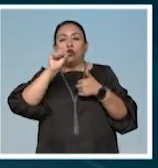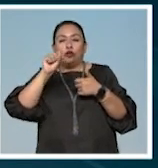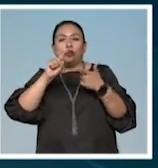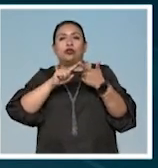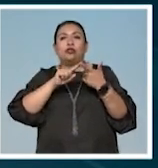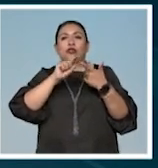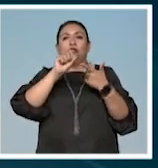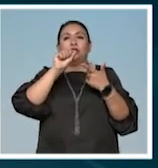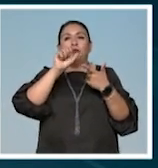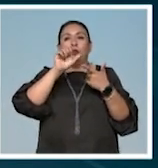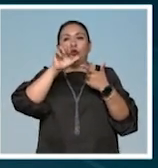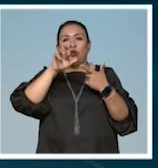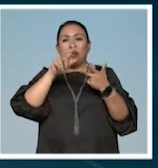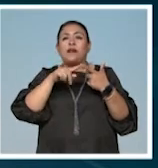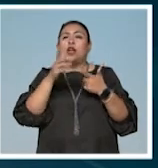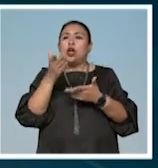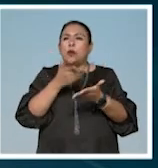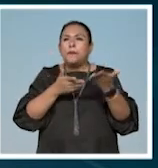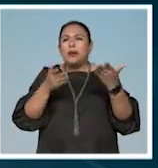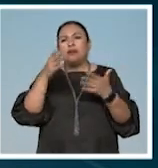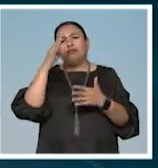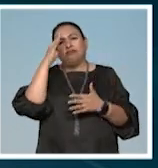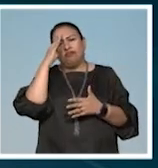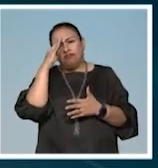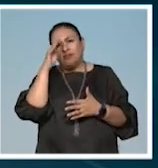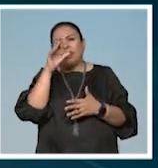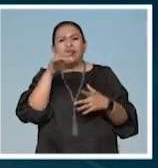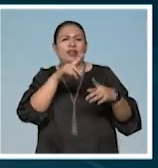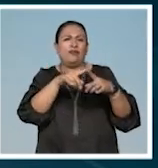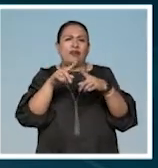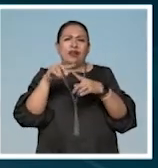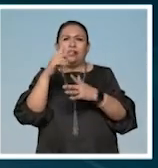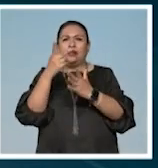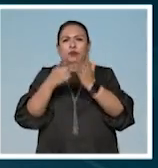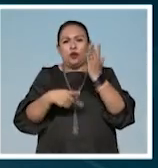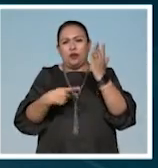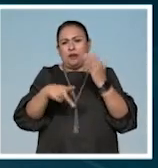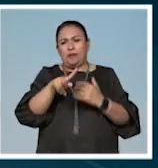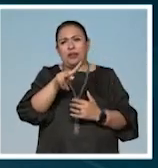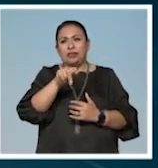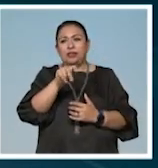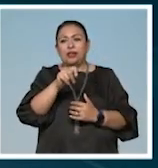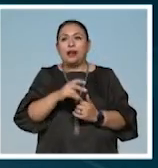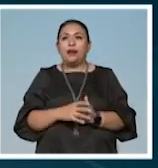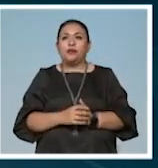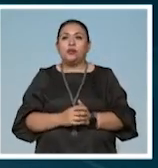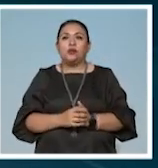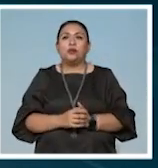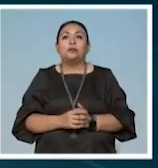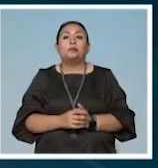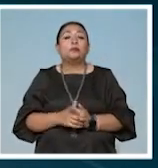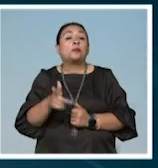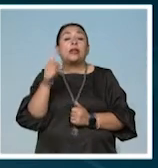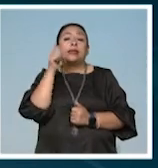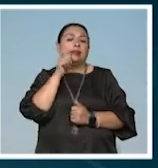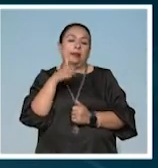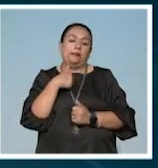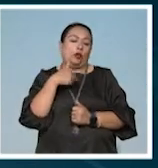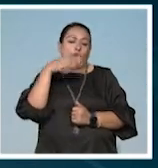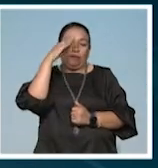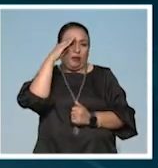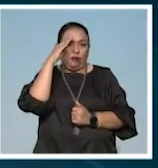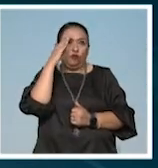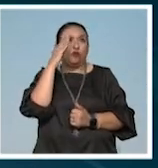Saúl Yurkiewicz, han compartido sus reflexiones en los distintos programas de la televisora. Siempre he pensado que